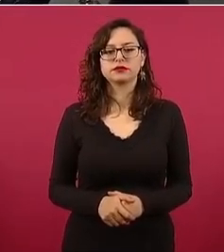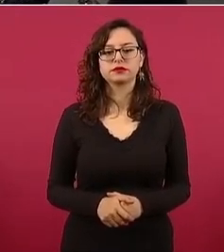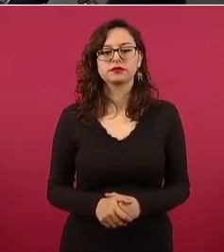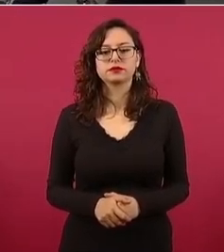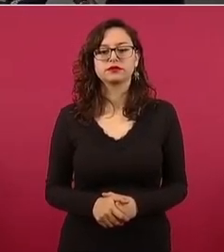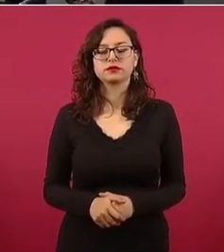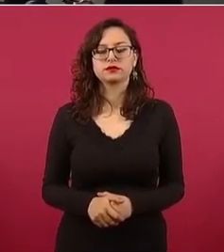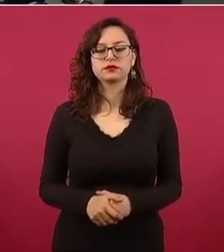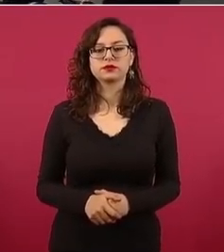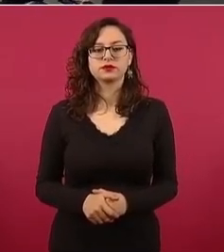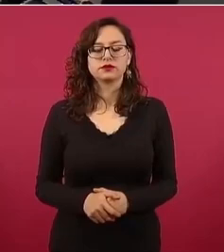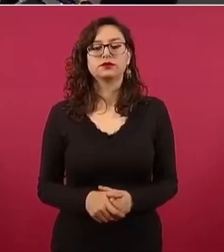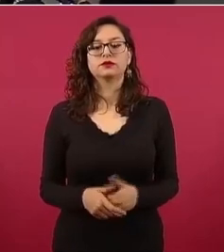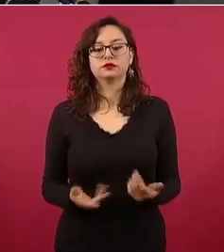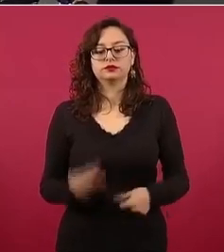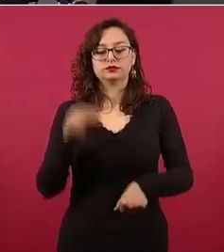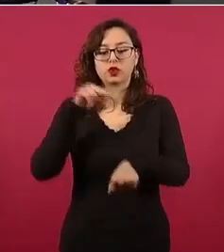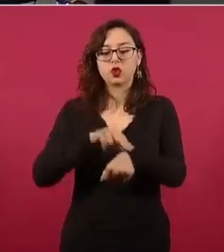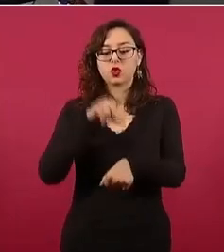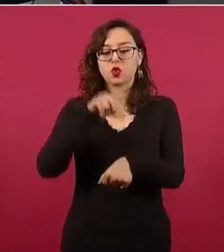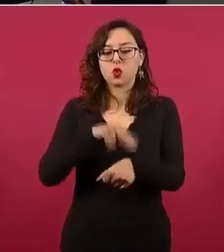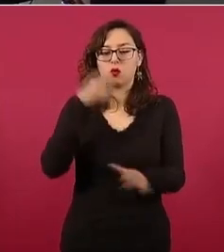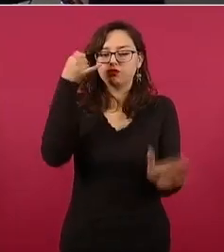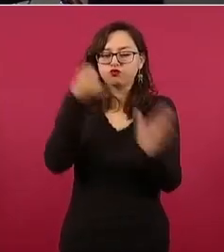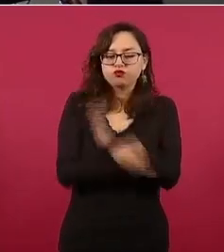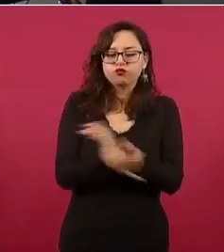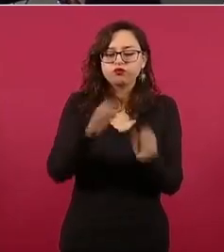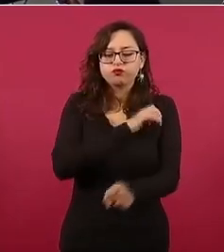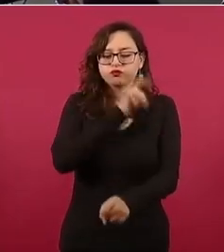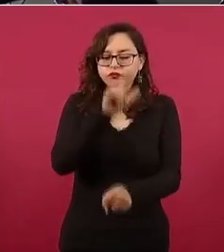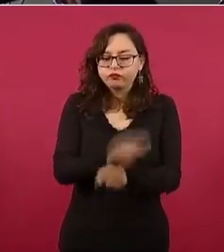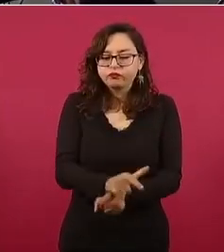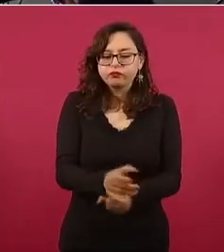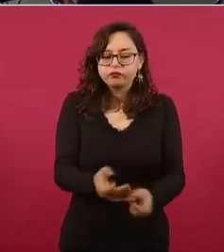Médicos especialistas tenemos 75,